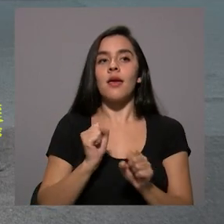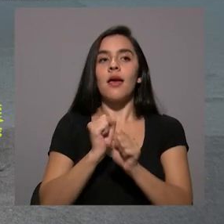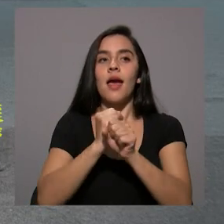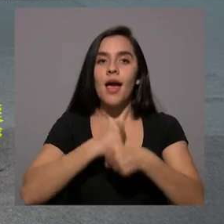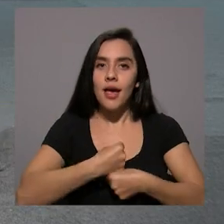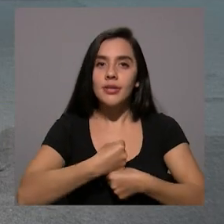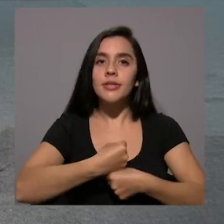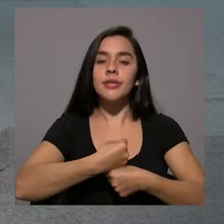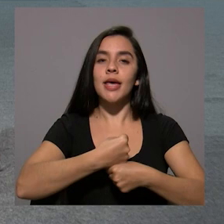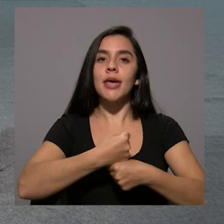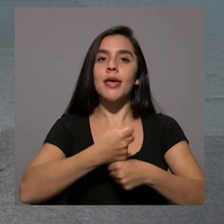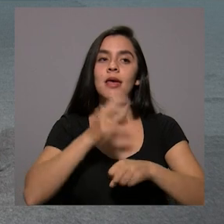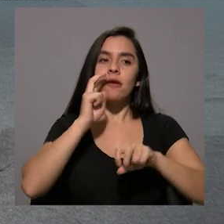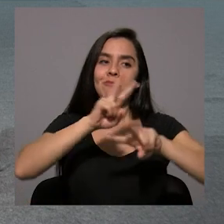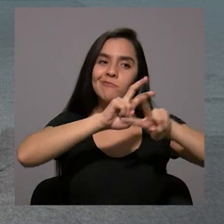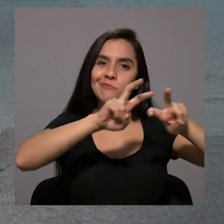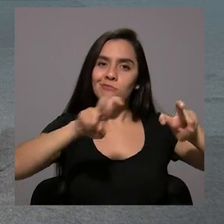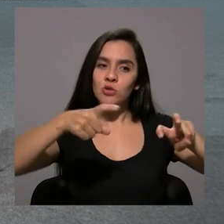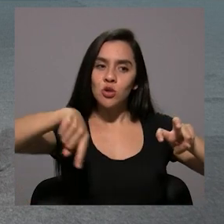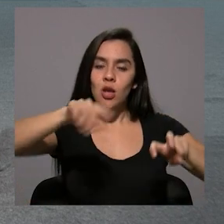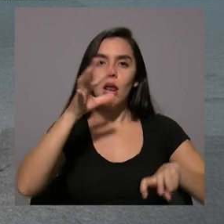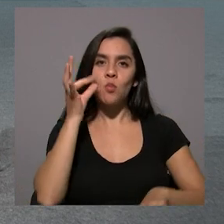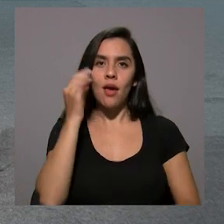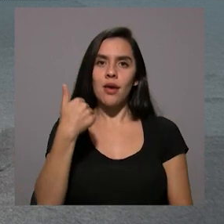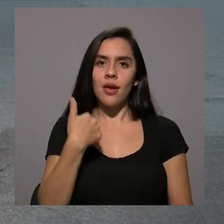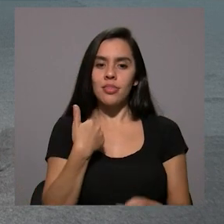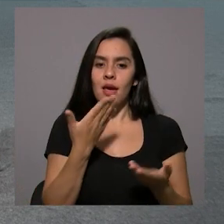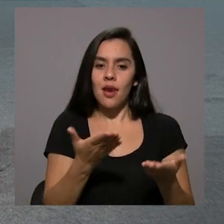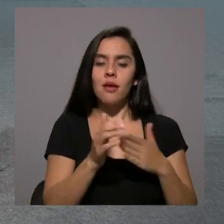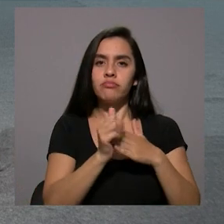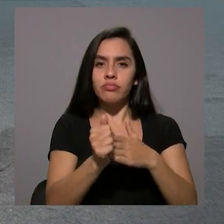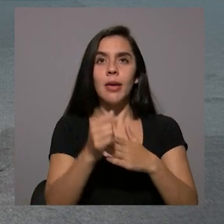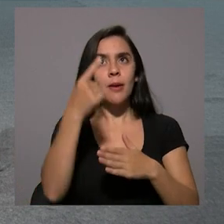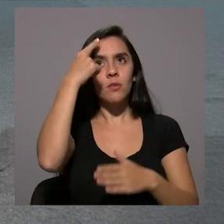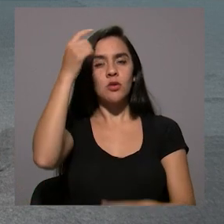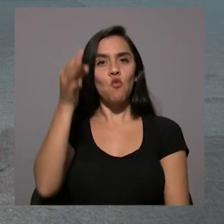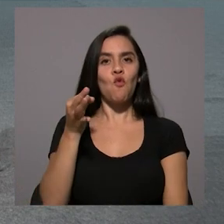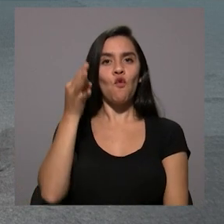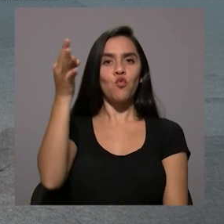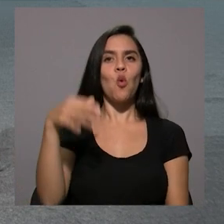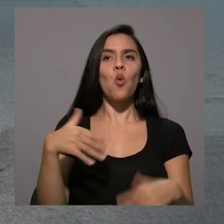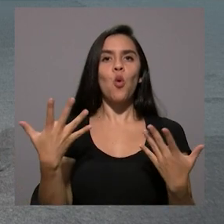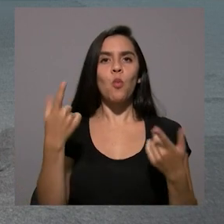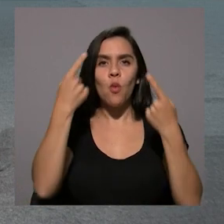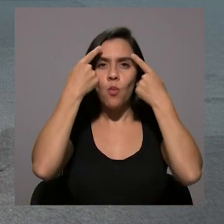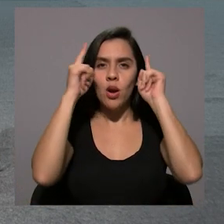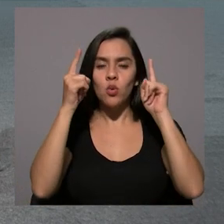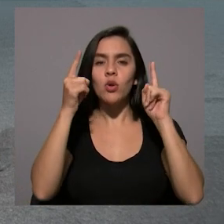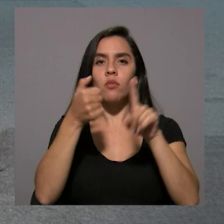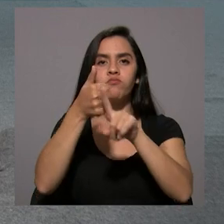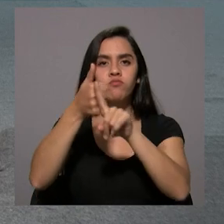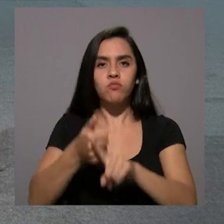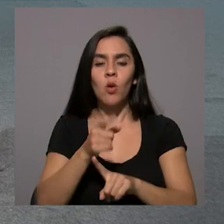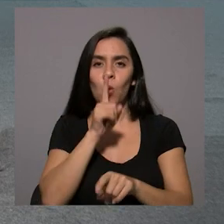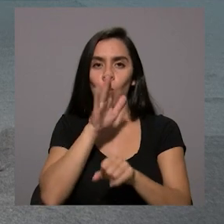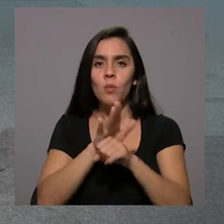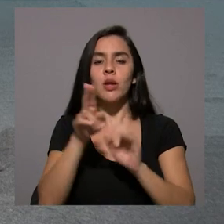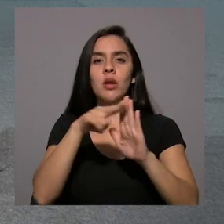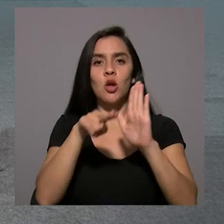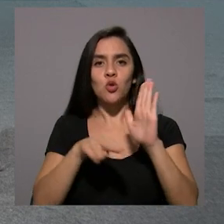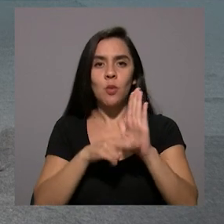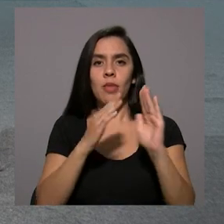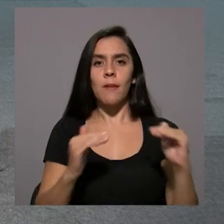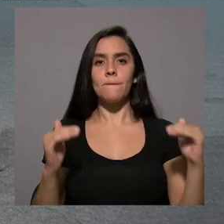cuentas de todas esas mujeres que tiene y pensar hacia el futuro cómo va a lograr cumplir con esas normas de paridad